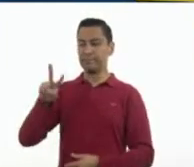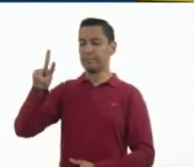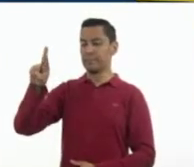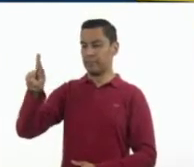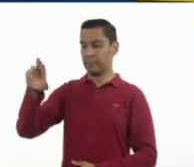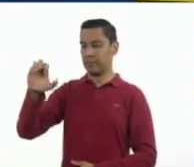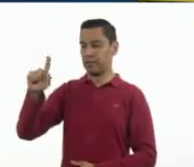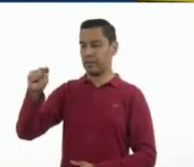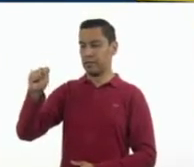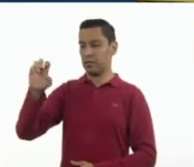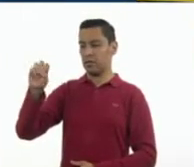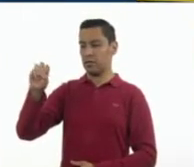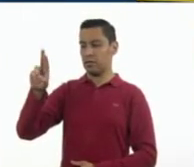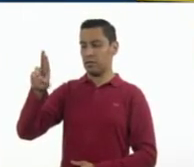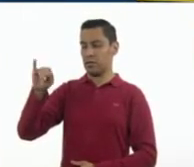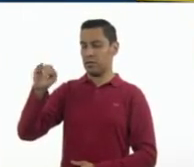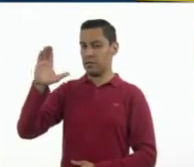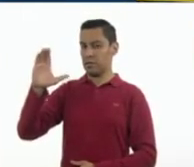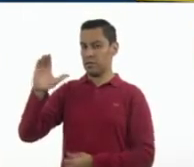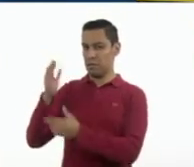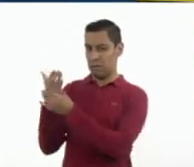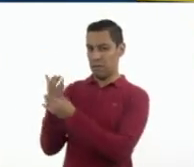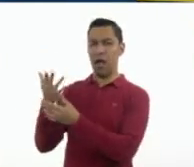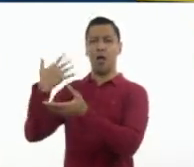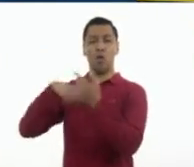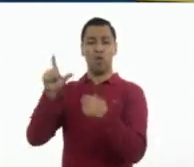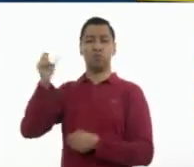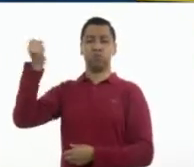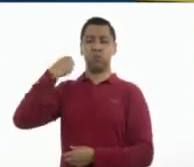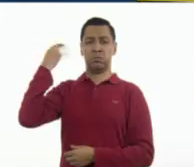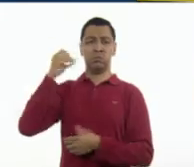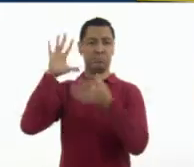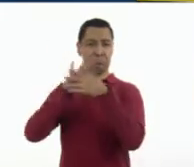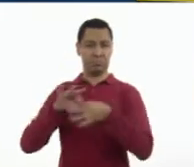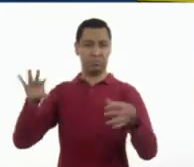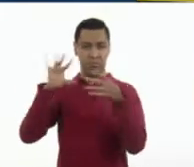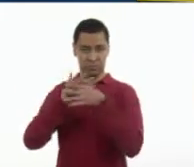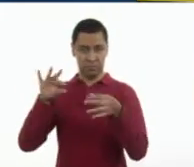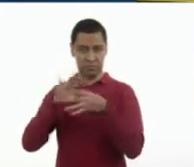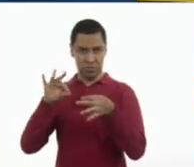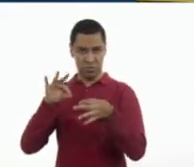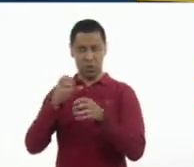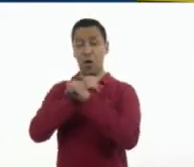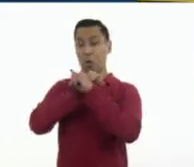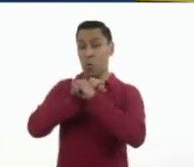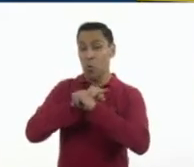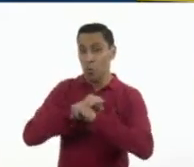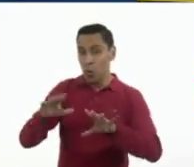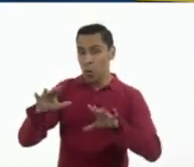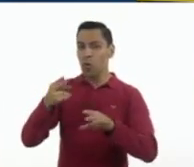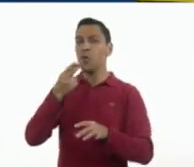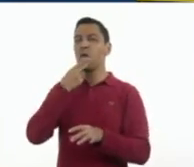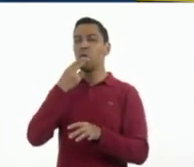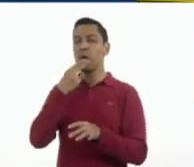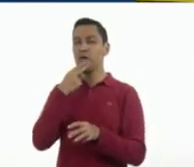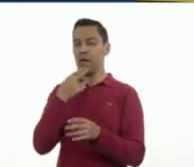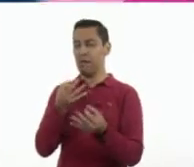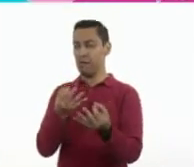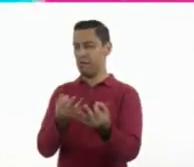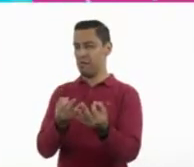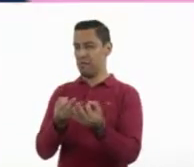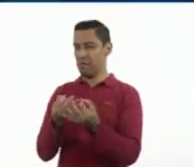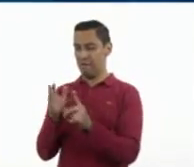técnica del discurso empleada en las propagandas o en los anuncios comerciales para convencer a los